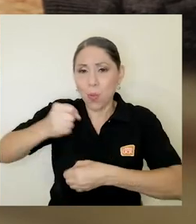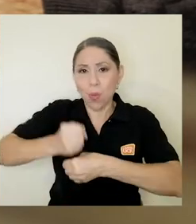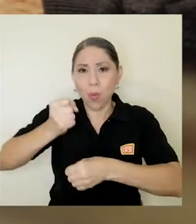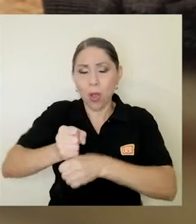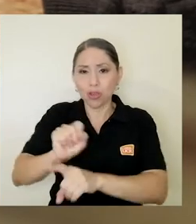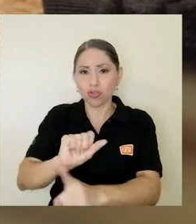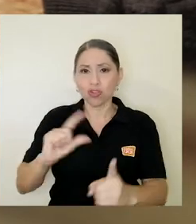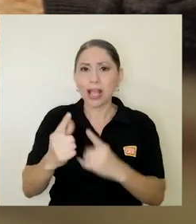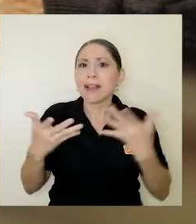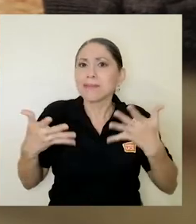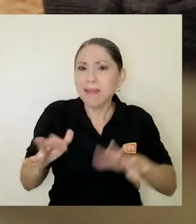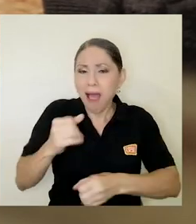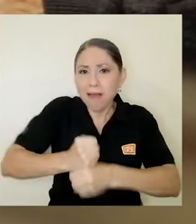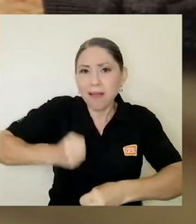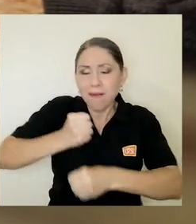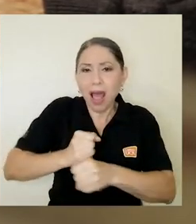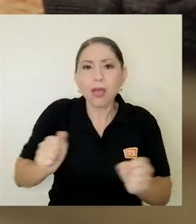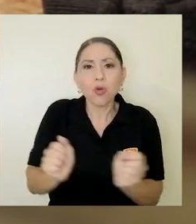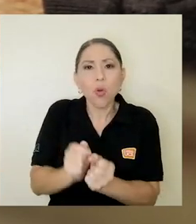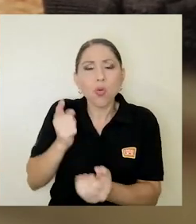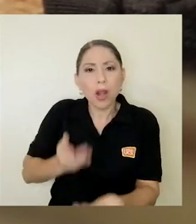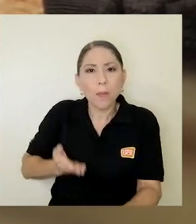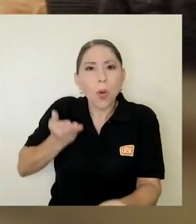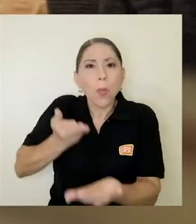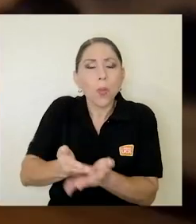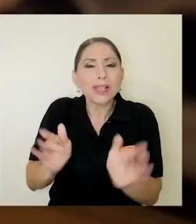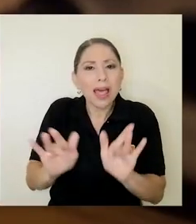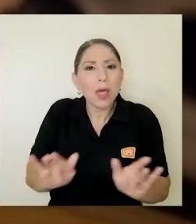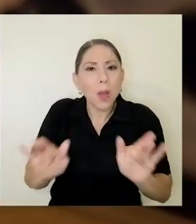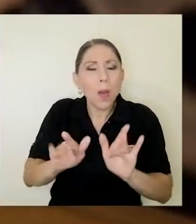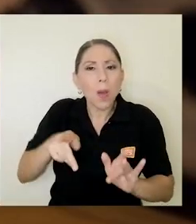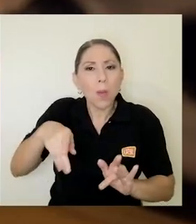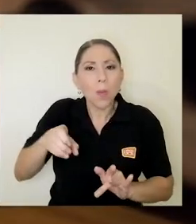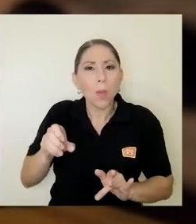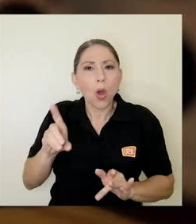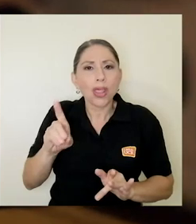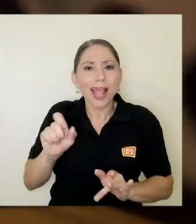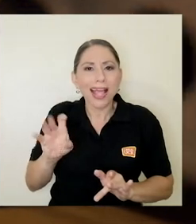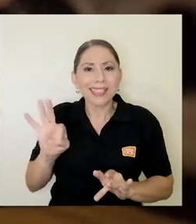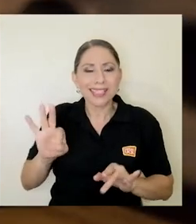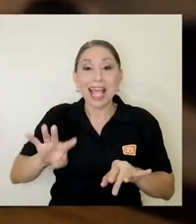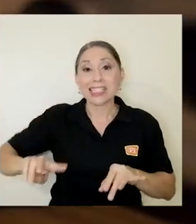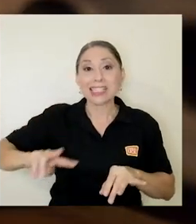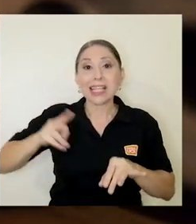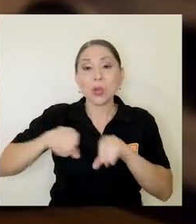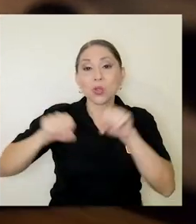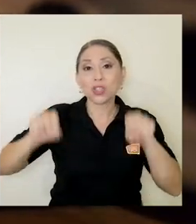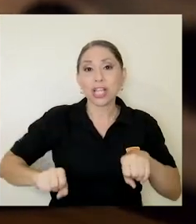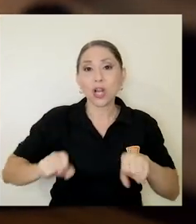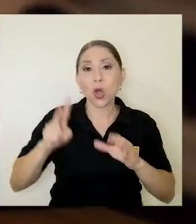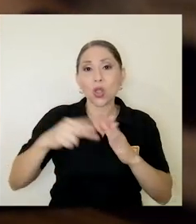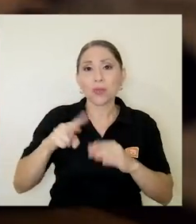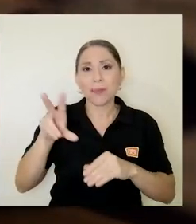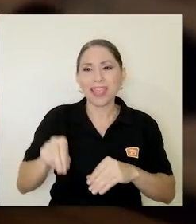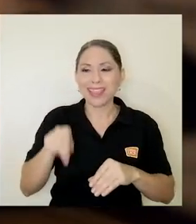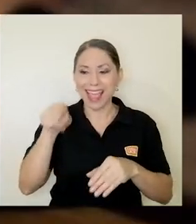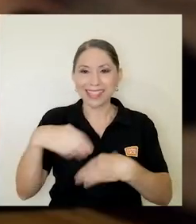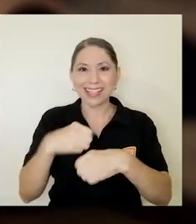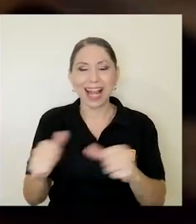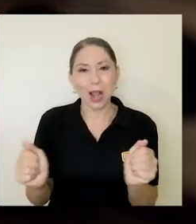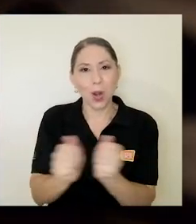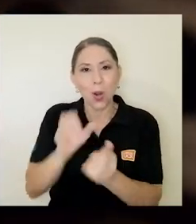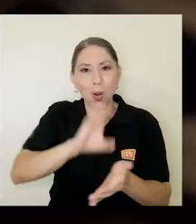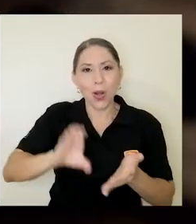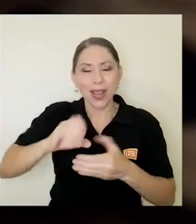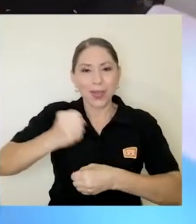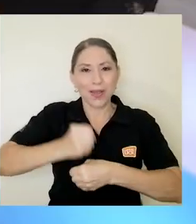Escuela de Trabajo Social ya está trabajando en una propuesta de podcast para el segundo ciclo 2020. Esta se desarrollará en